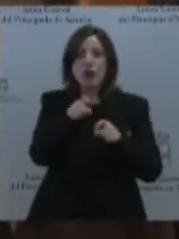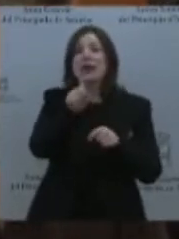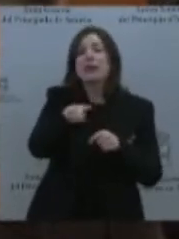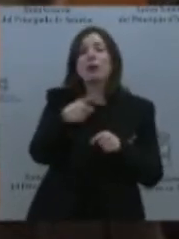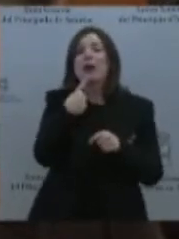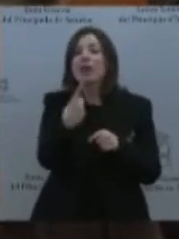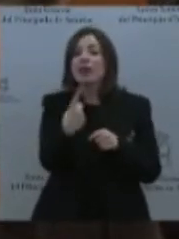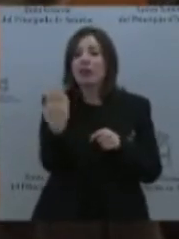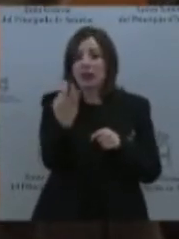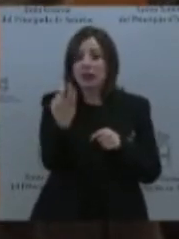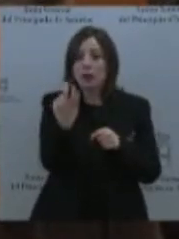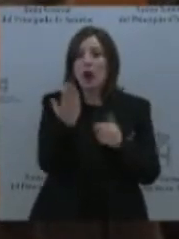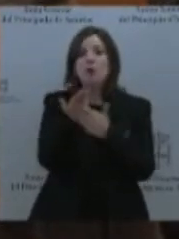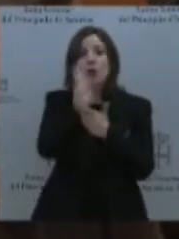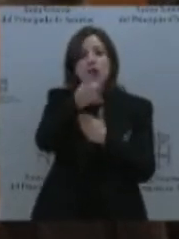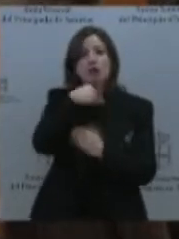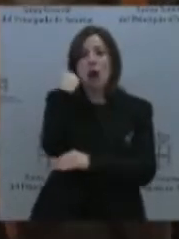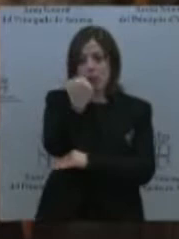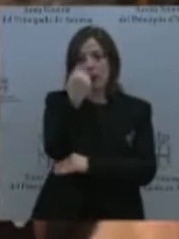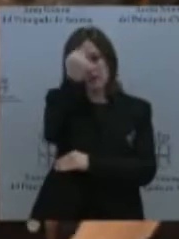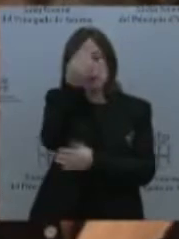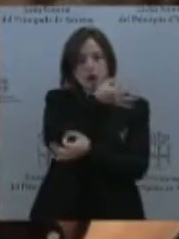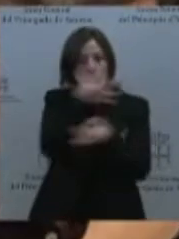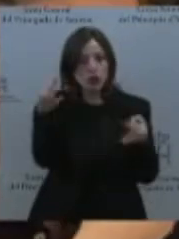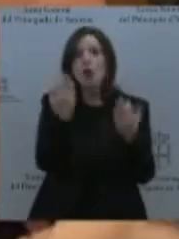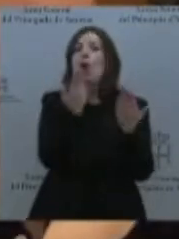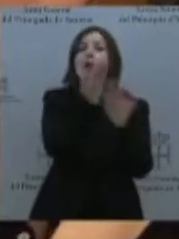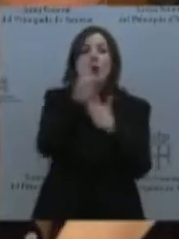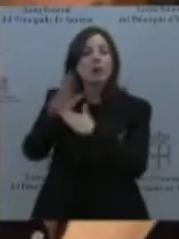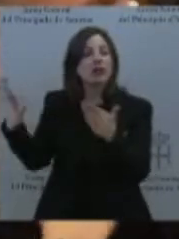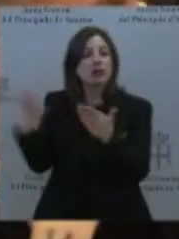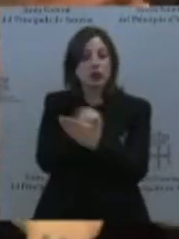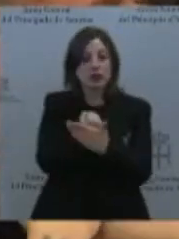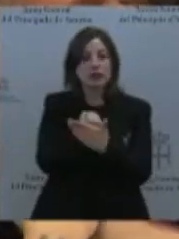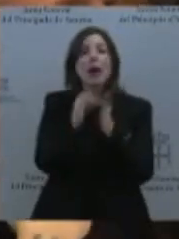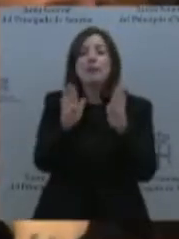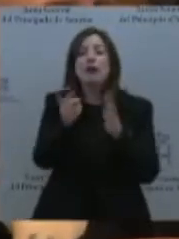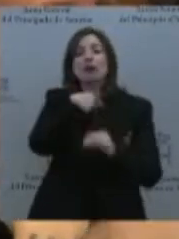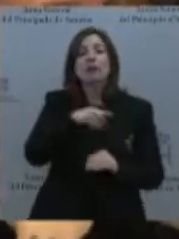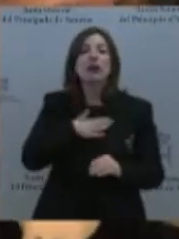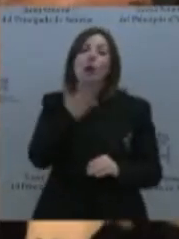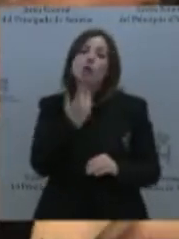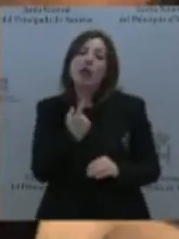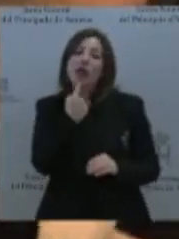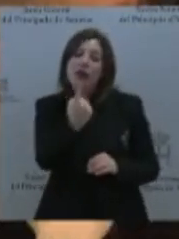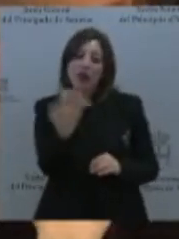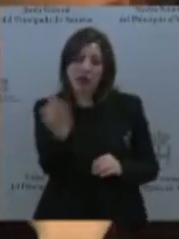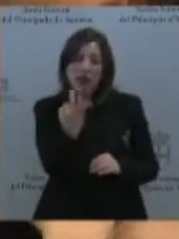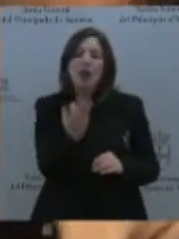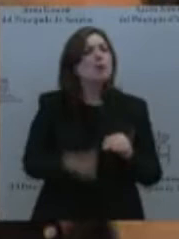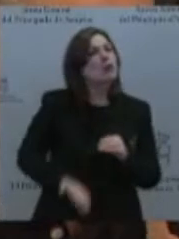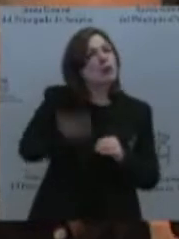correcto todas las propuestas que se proponen ella, pero sí que me gustaría decir que es muy importante ser coherentes a la hora de dar